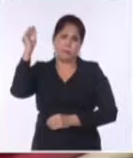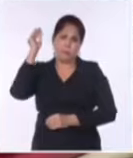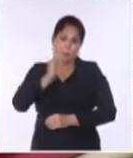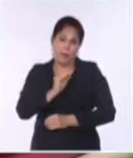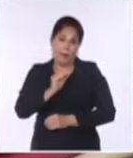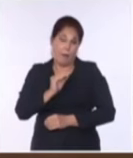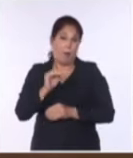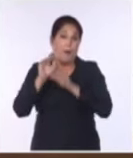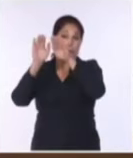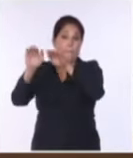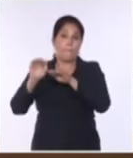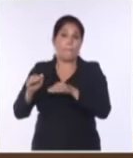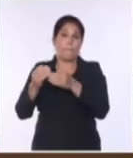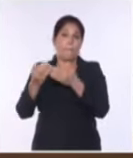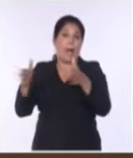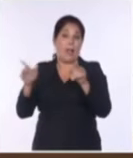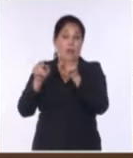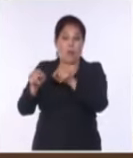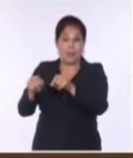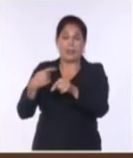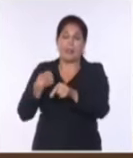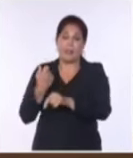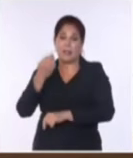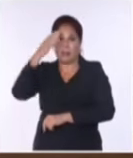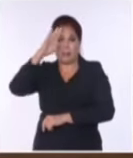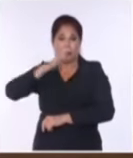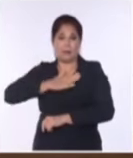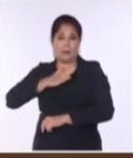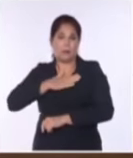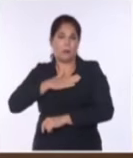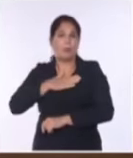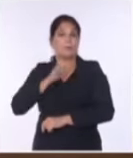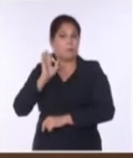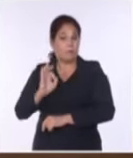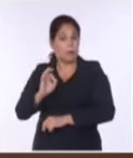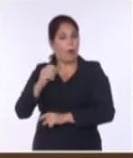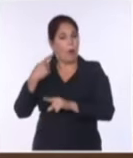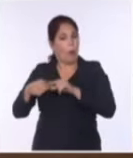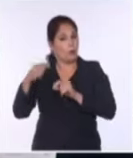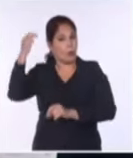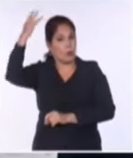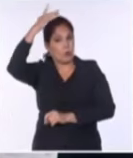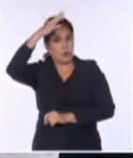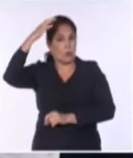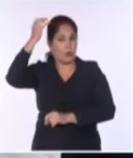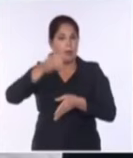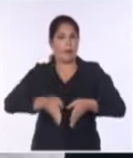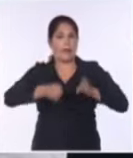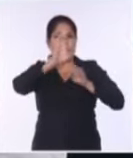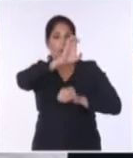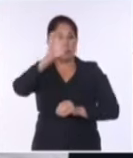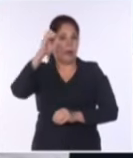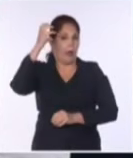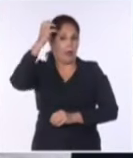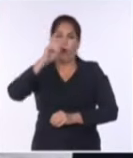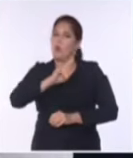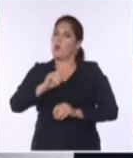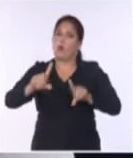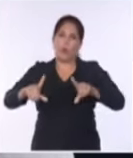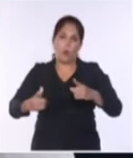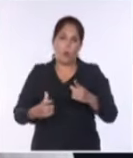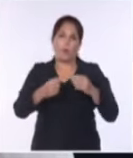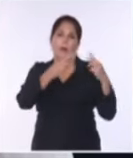mayorista y cambiario que necesita el país, y subjetivas en las que un grupo de instituciones del Estado no cumplieron con sus